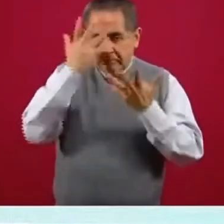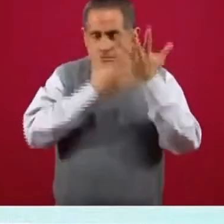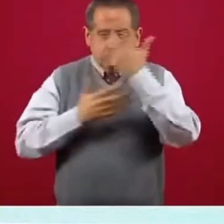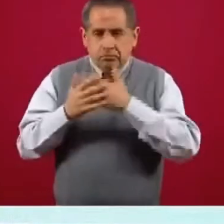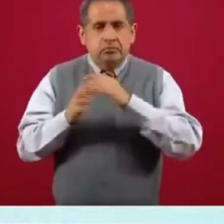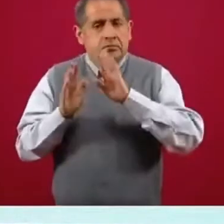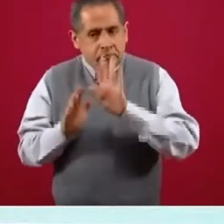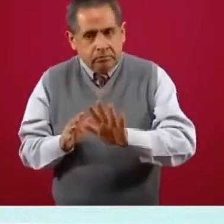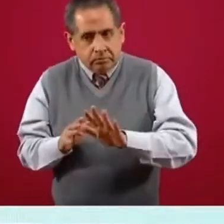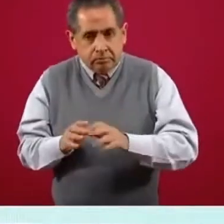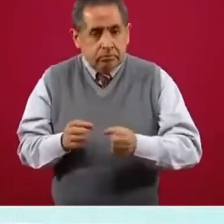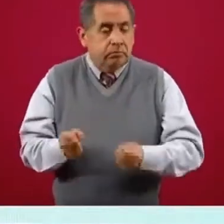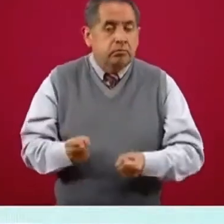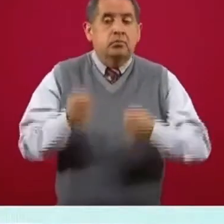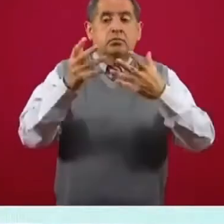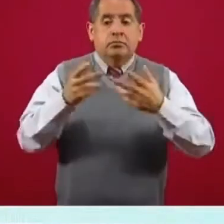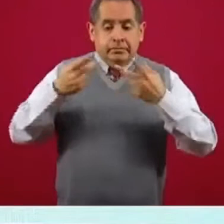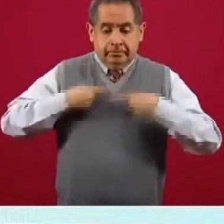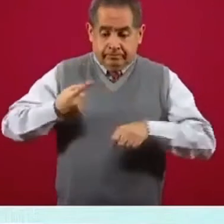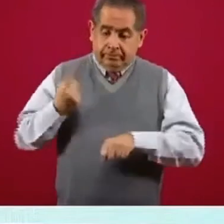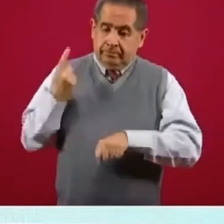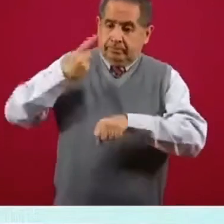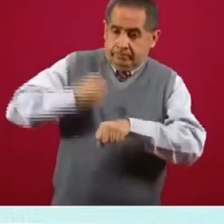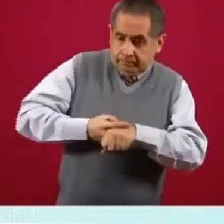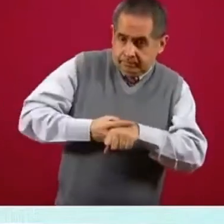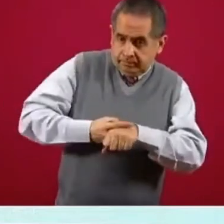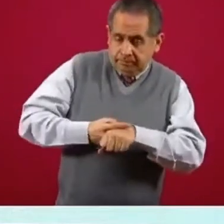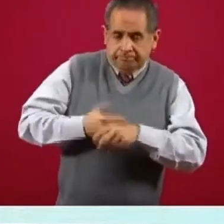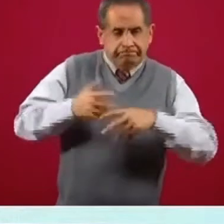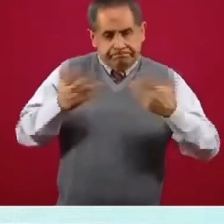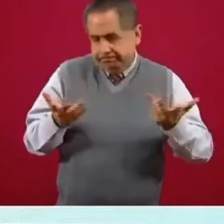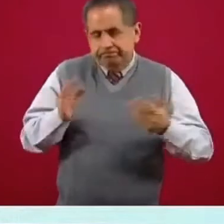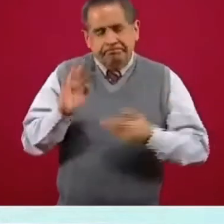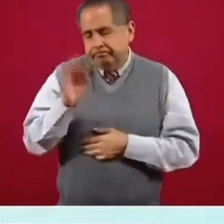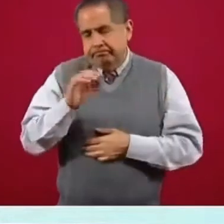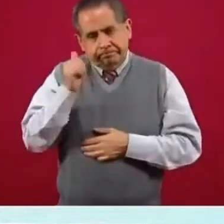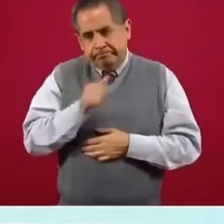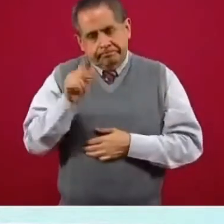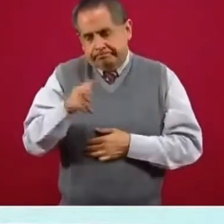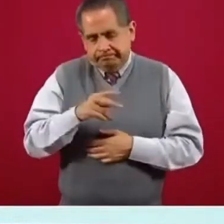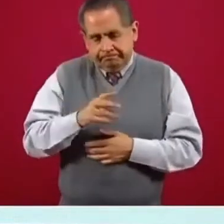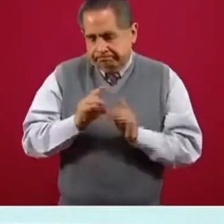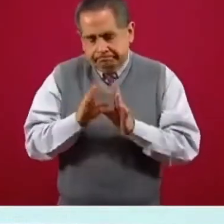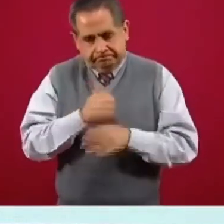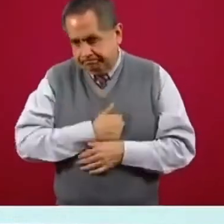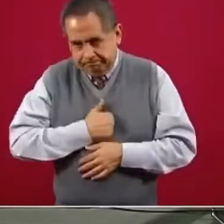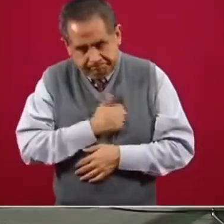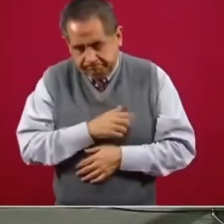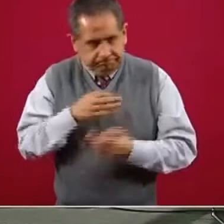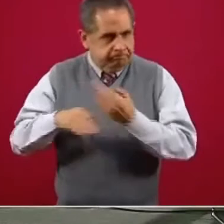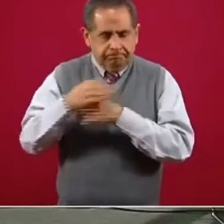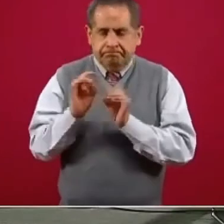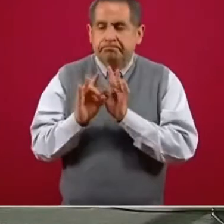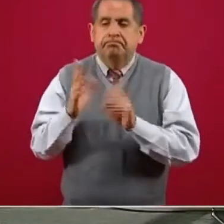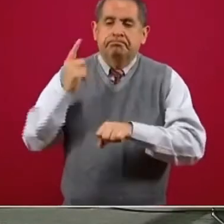Una cosa es la cantidad de personas que enferman, lo cual es siempre invariablemente lamentable, invariablemente